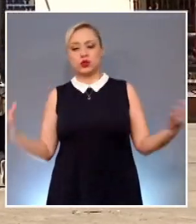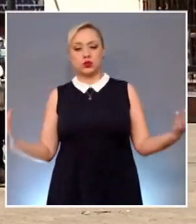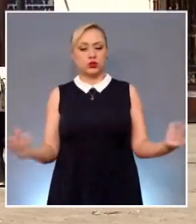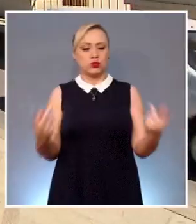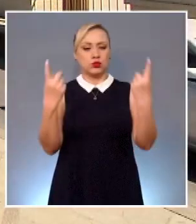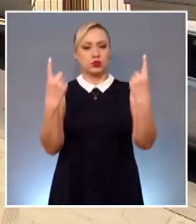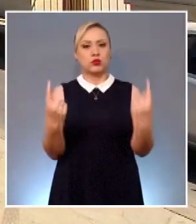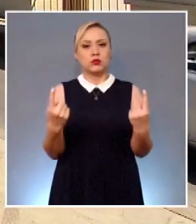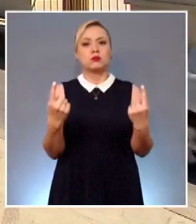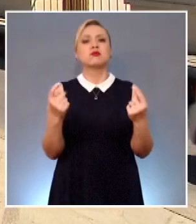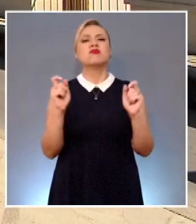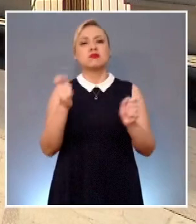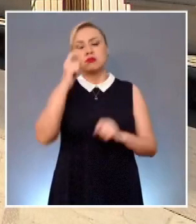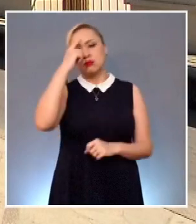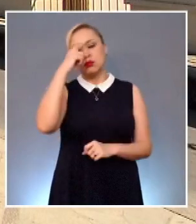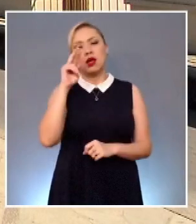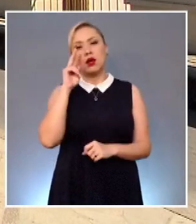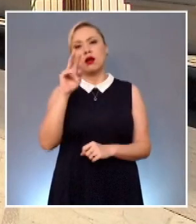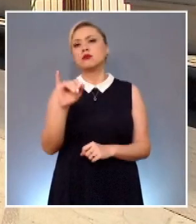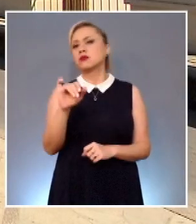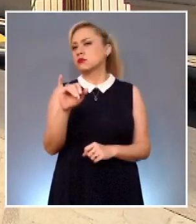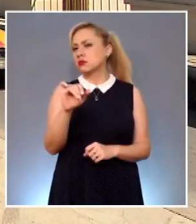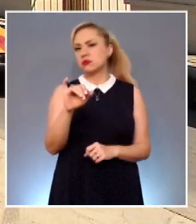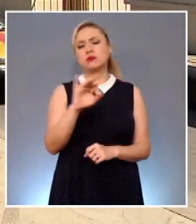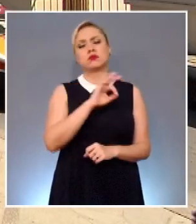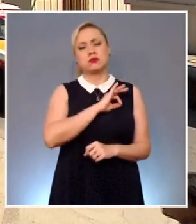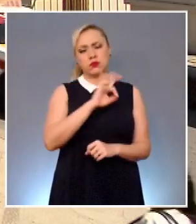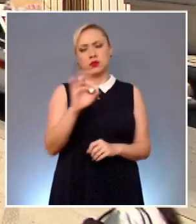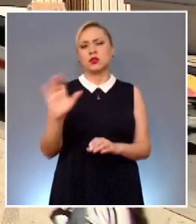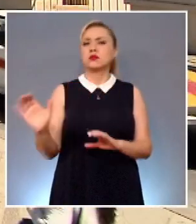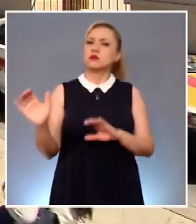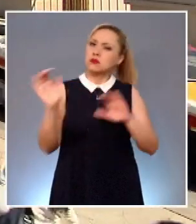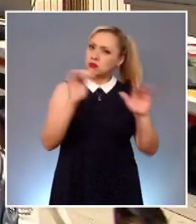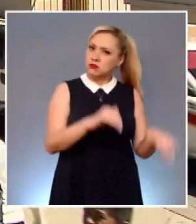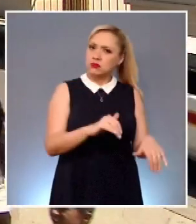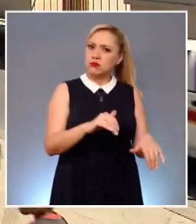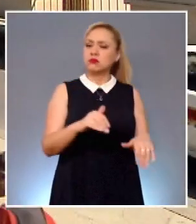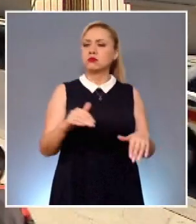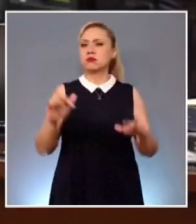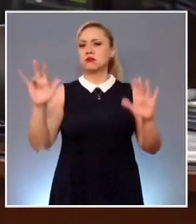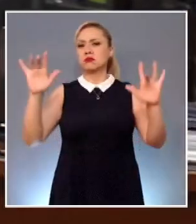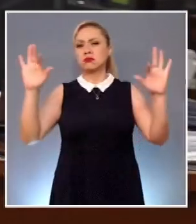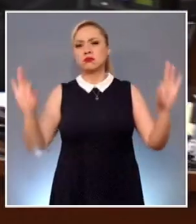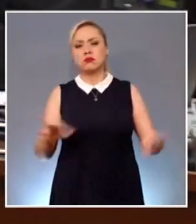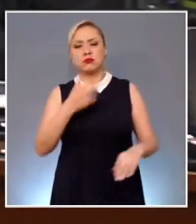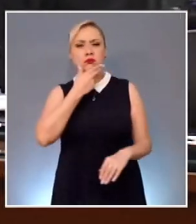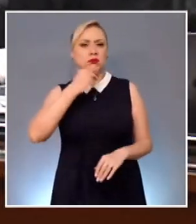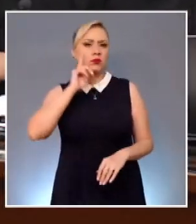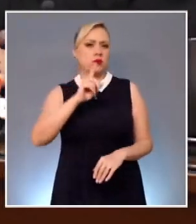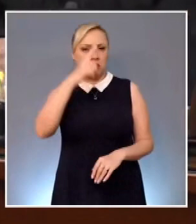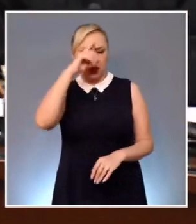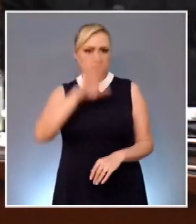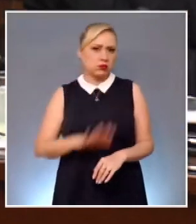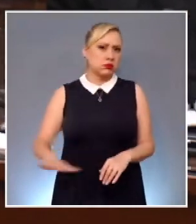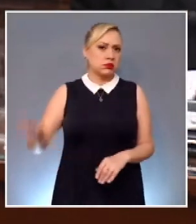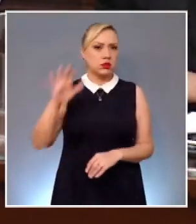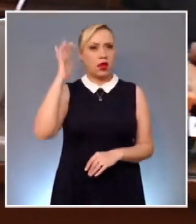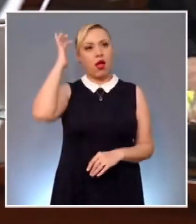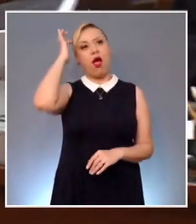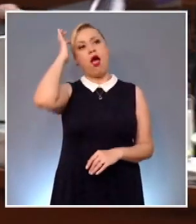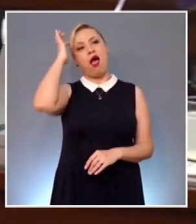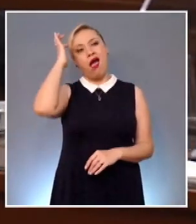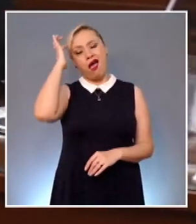principio en el nombramiento de los servidores públicos del Poder Judicial del Estado. El Pleno precisó que el Código de